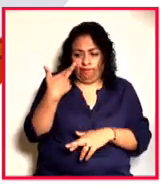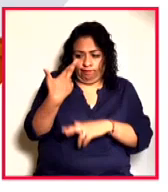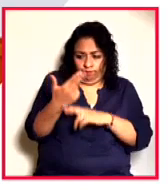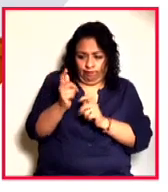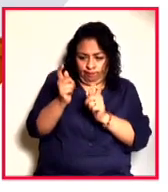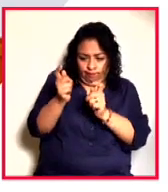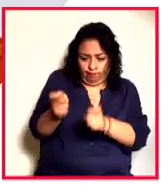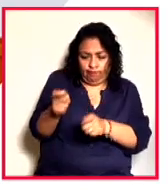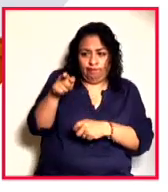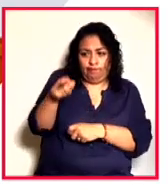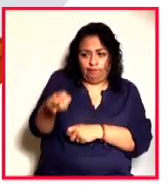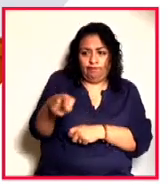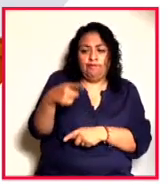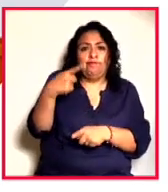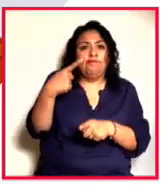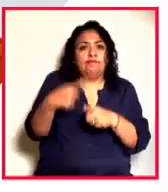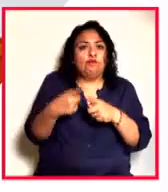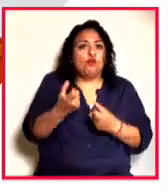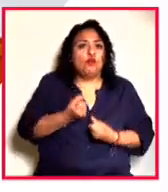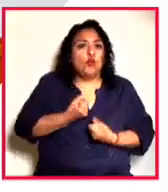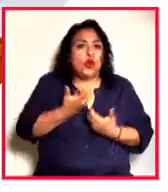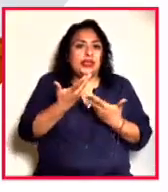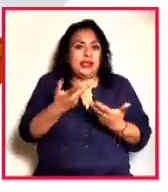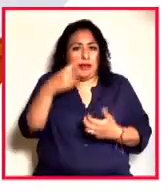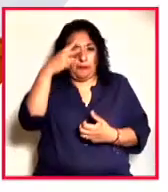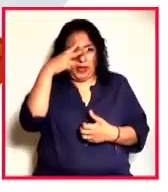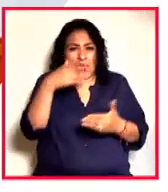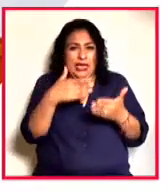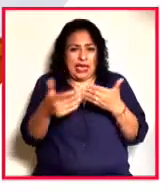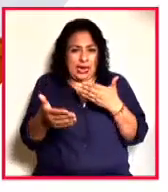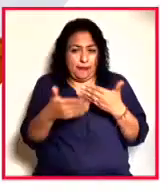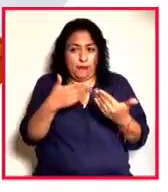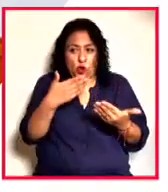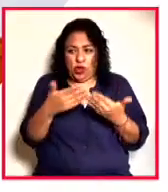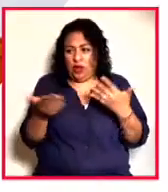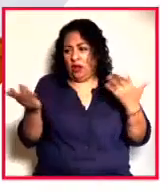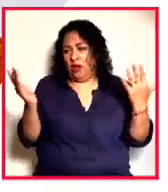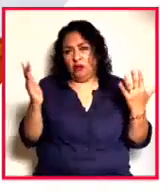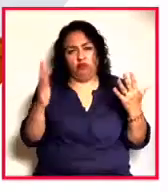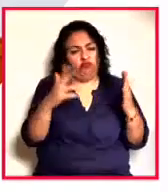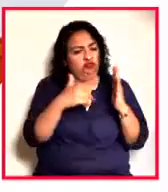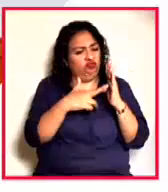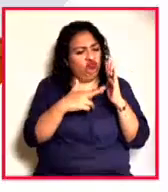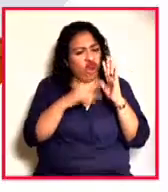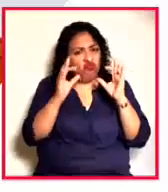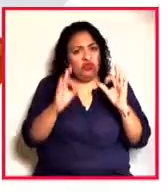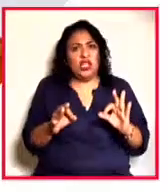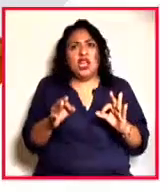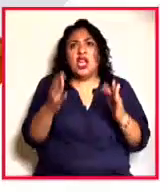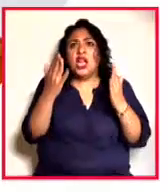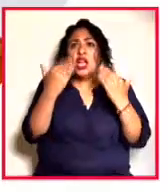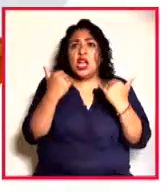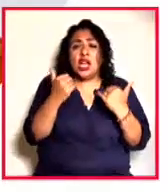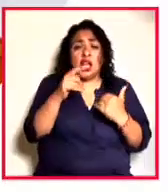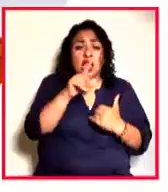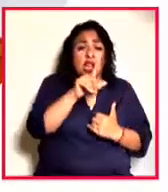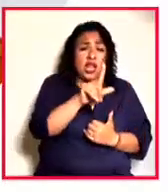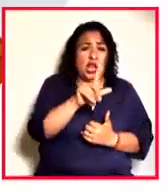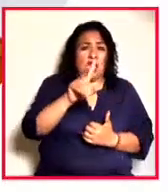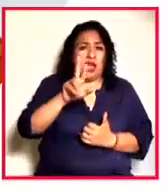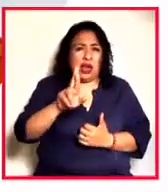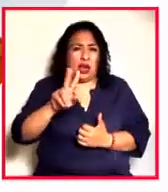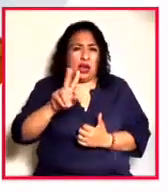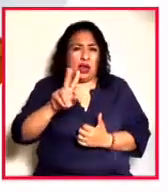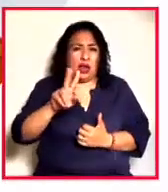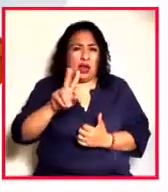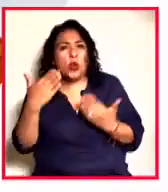la poesía mexicana moderna en toda regla. Es decir, la figura de López Velarde no entenderíamos la generación